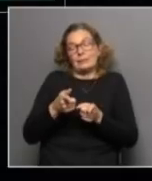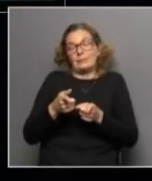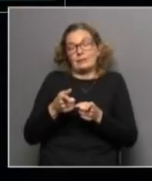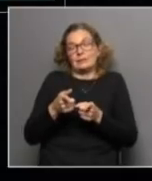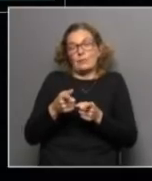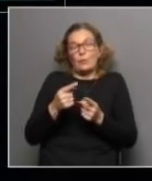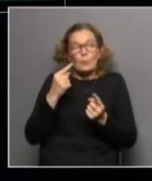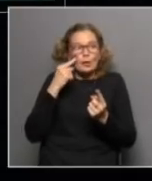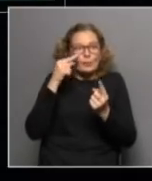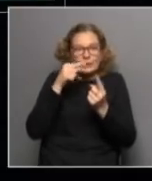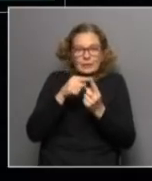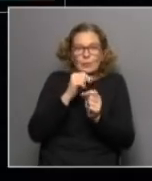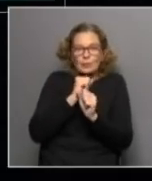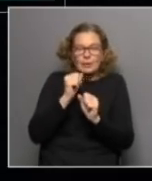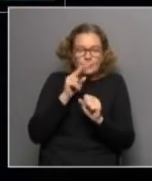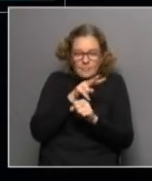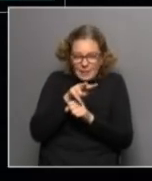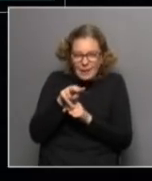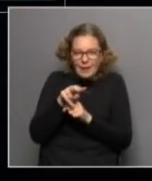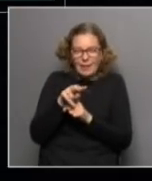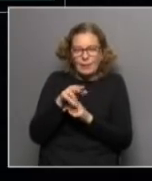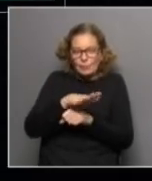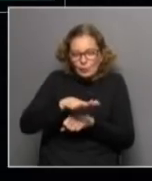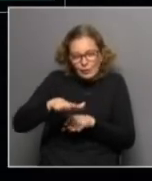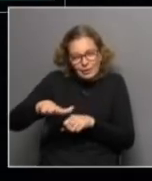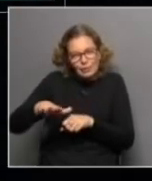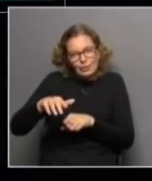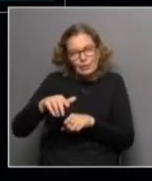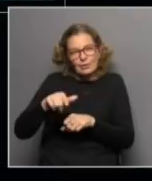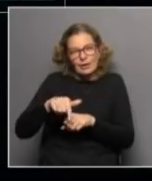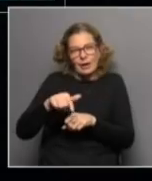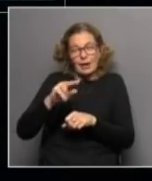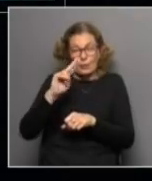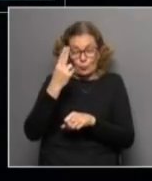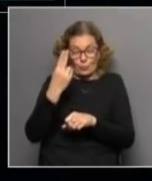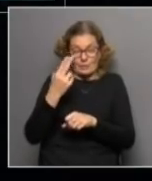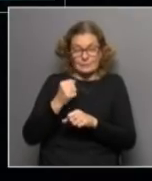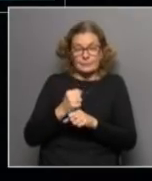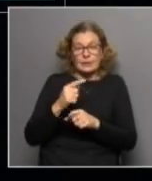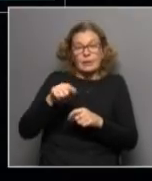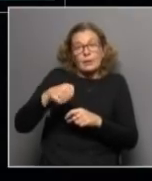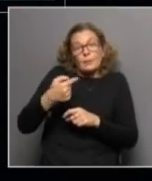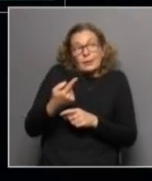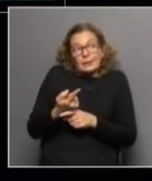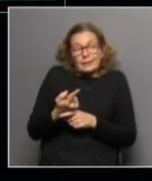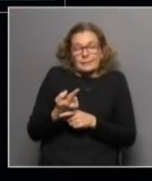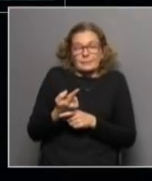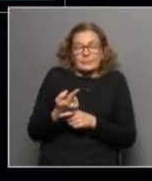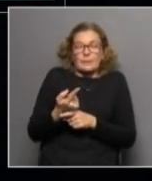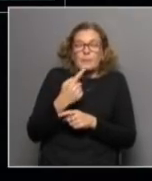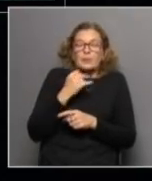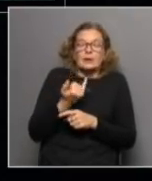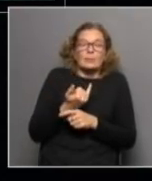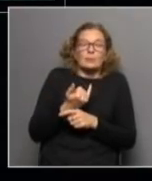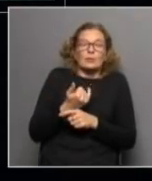desafío de poder colocar esta mirada sobre los chiquilines y las chiquilinas en nuestro país luego el rol de